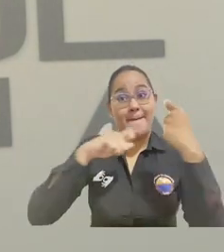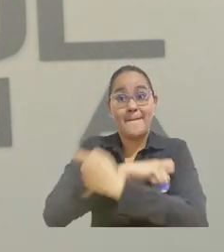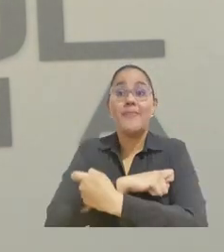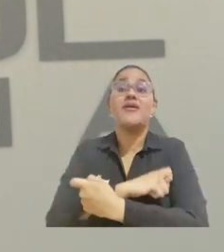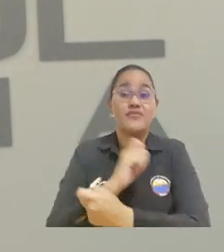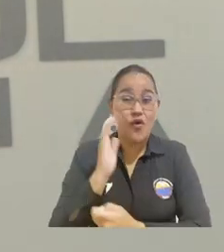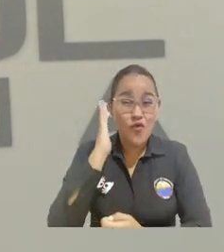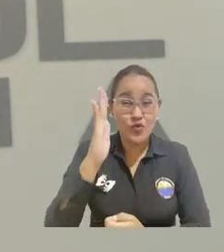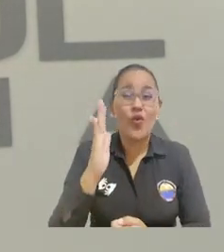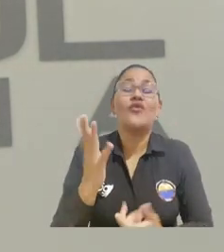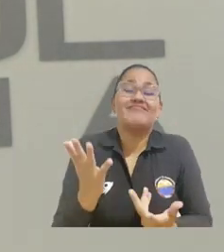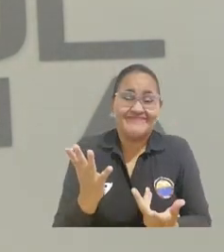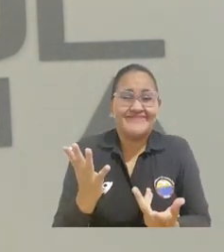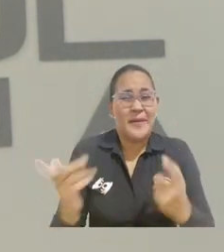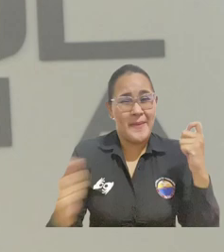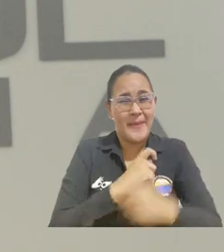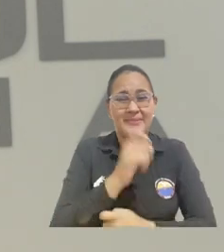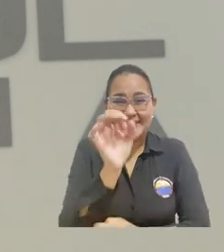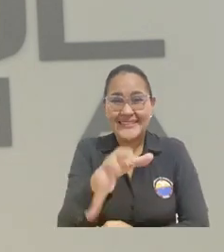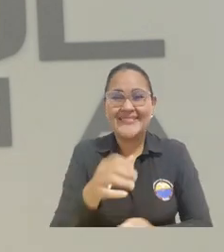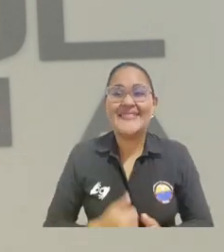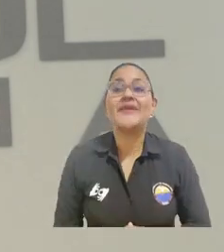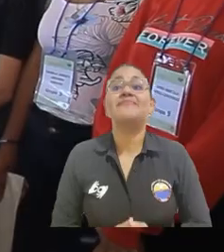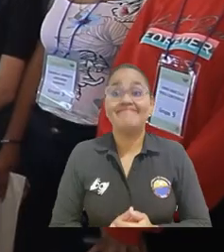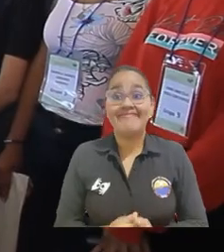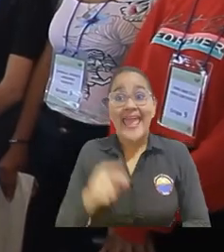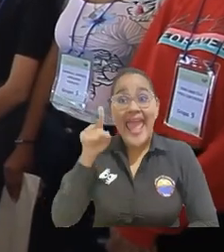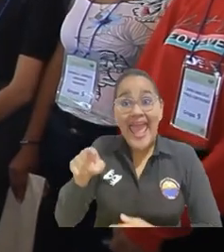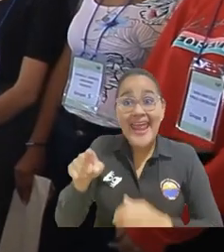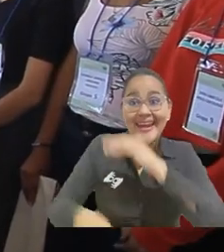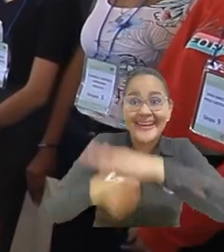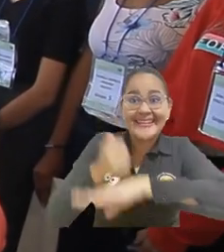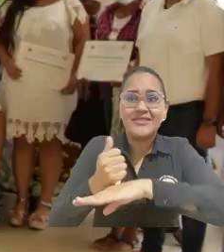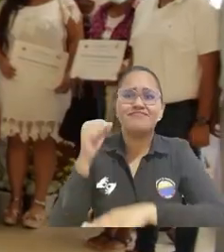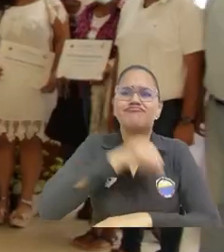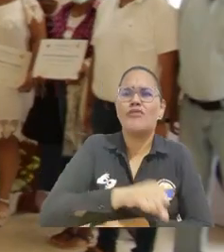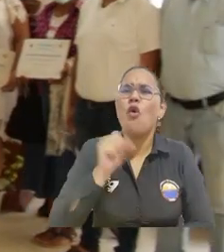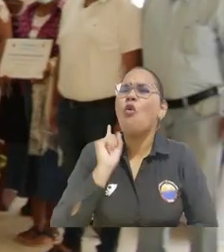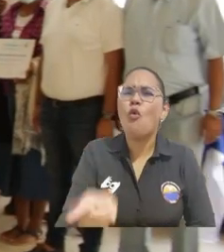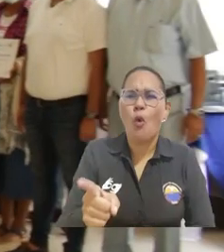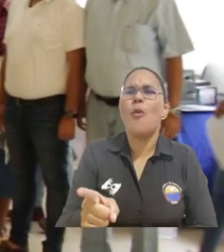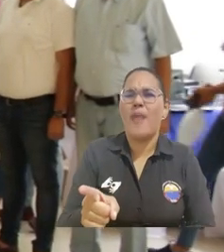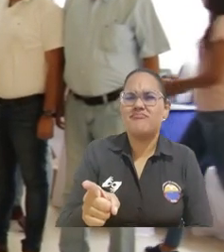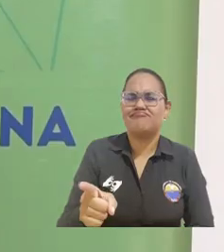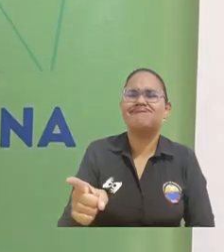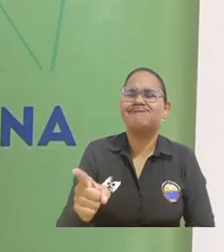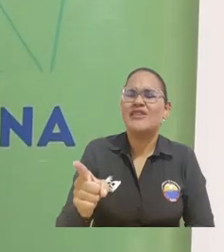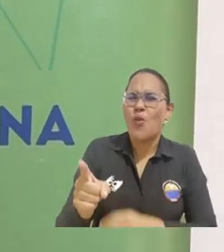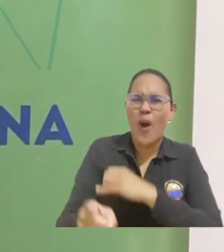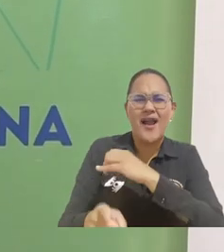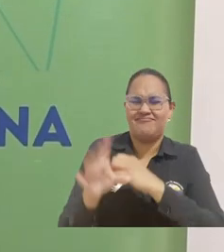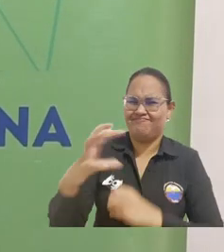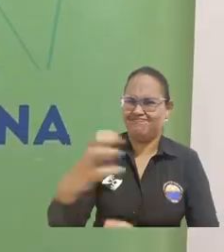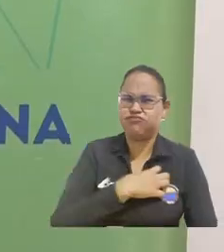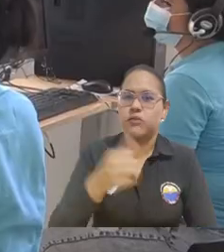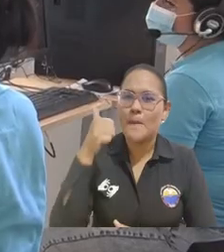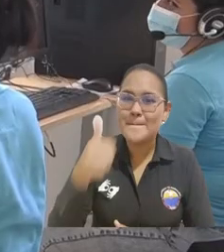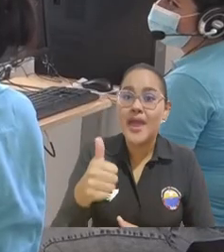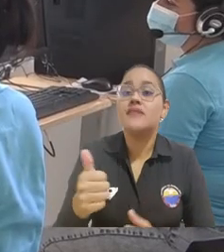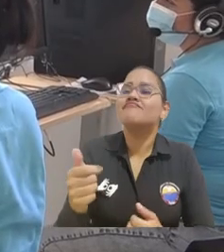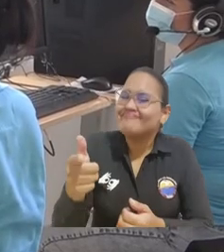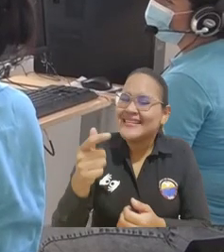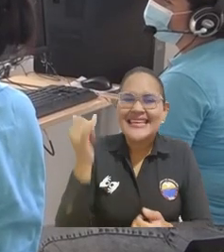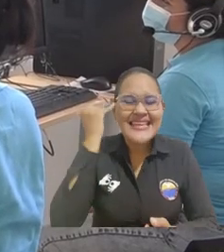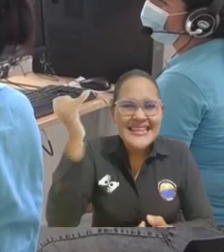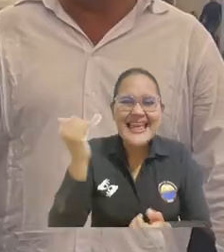presentes, pero también naturalmente de nuestras futuras generaciones. El rector Pablo Vera Salazar fue premiado por gestar y consolidar programas de